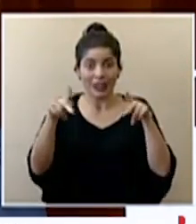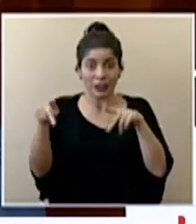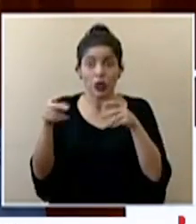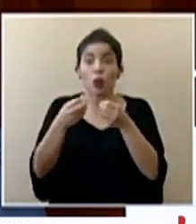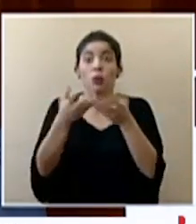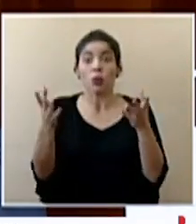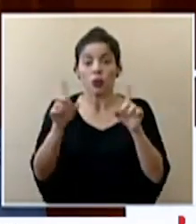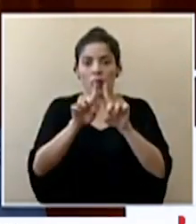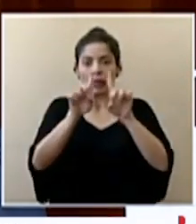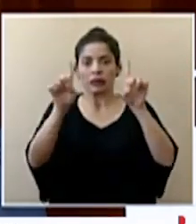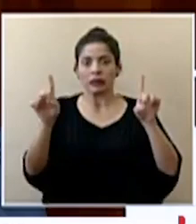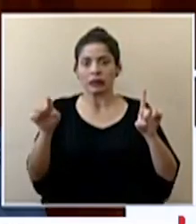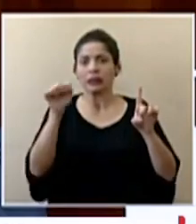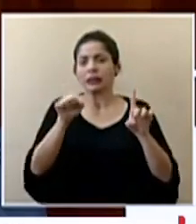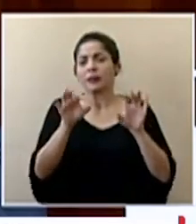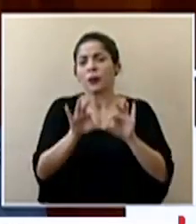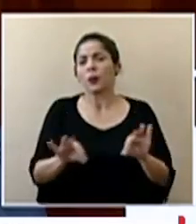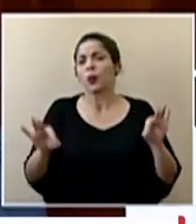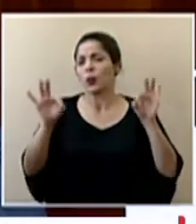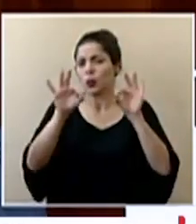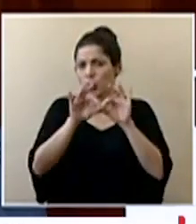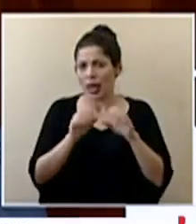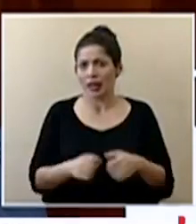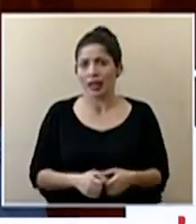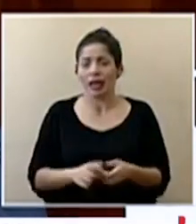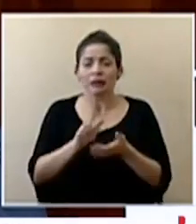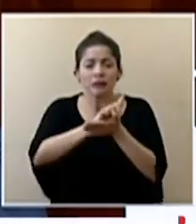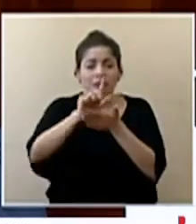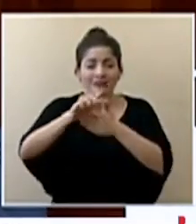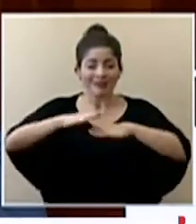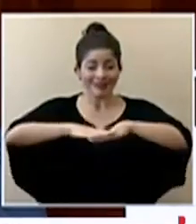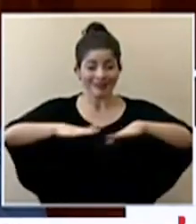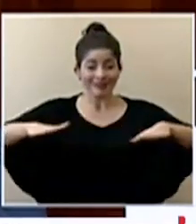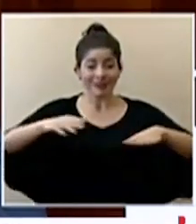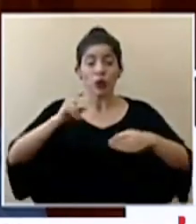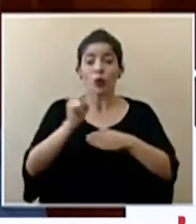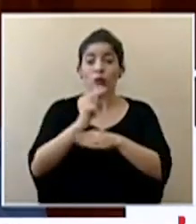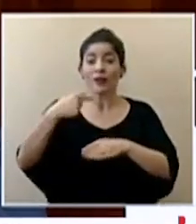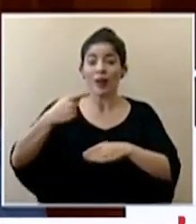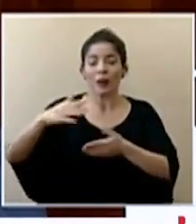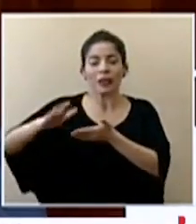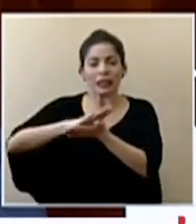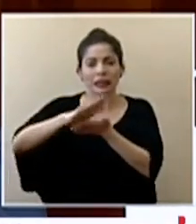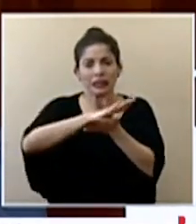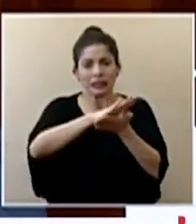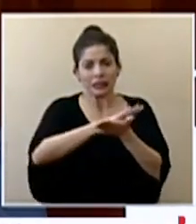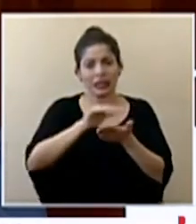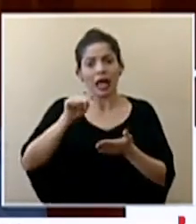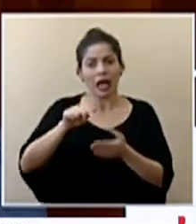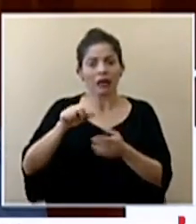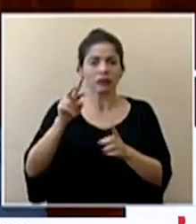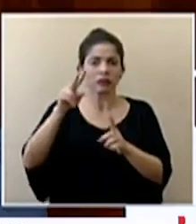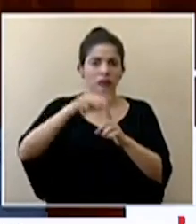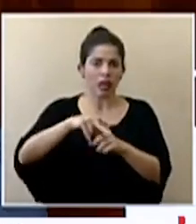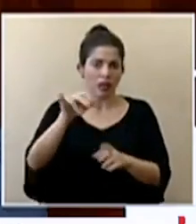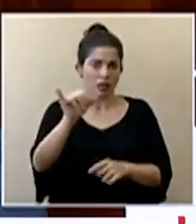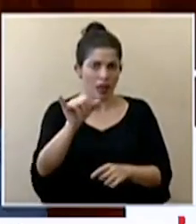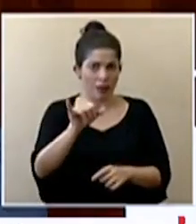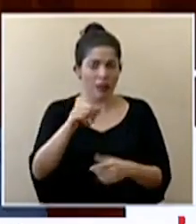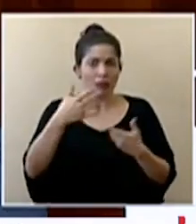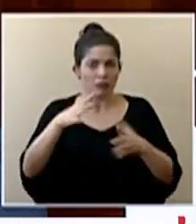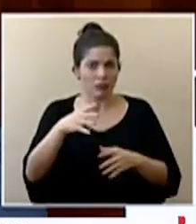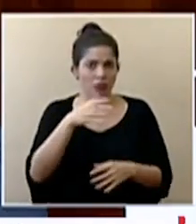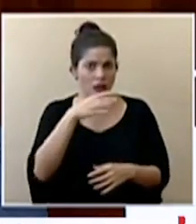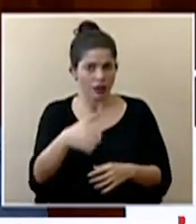públicos también es muy importante. La desinfección de superficies de uso común, en donde ya entraría esta medida eventualmente, también la hemos